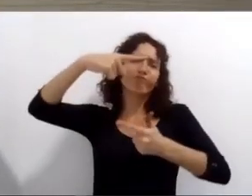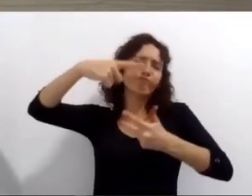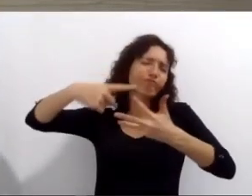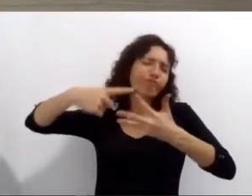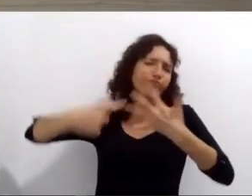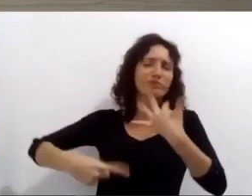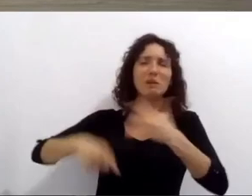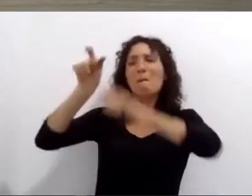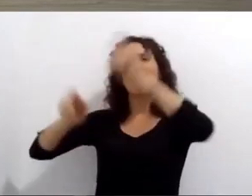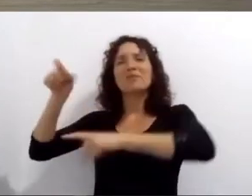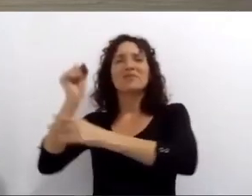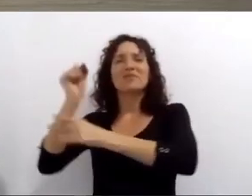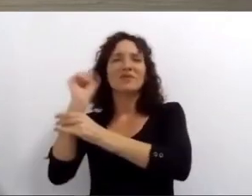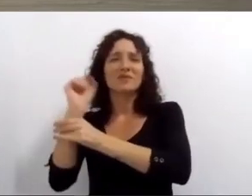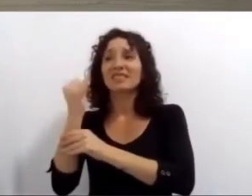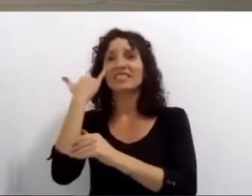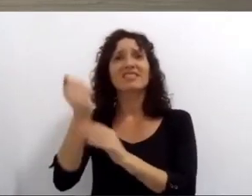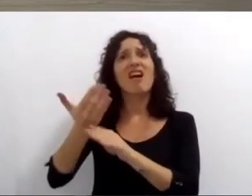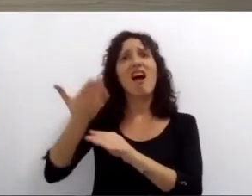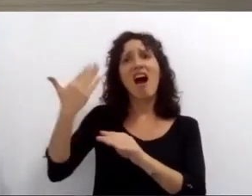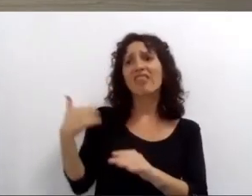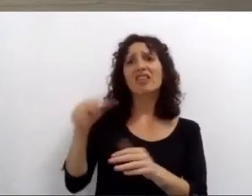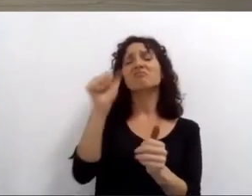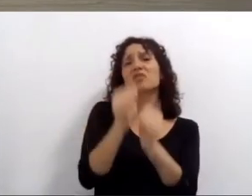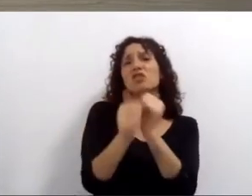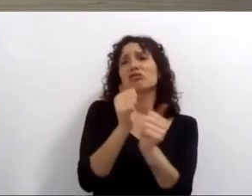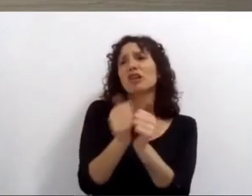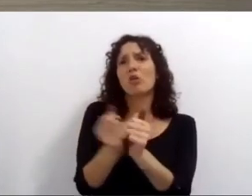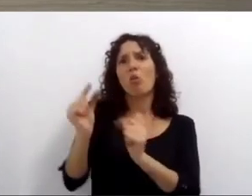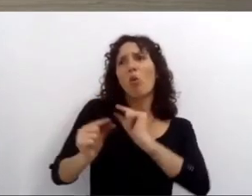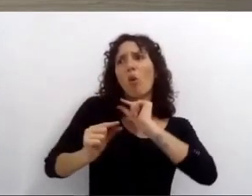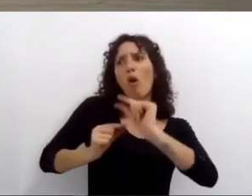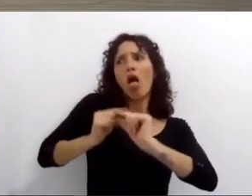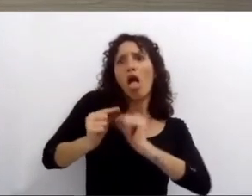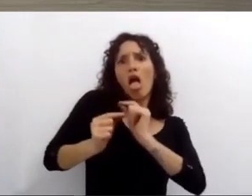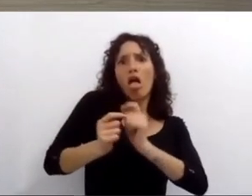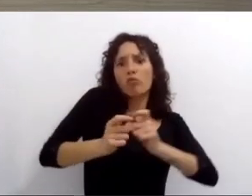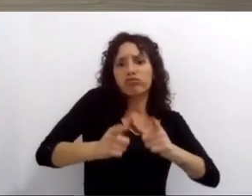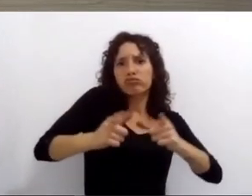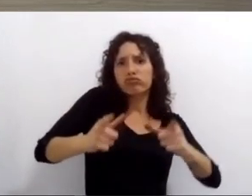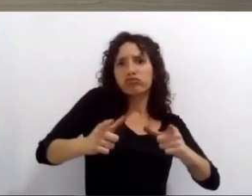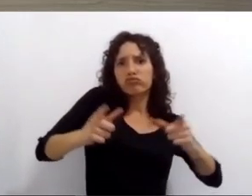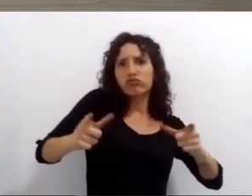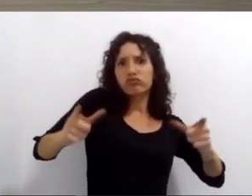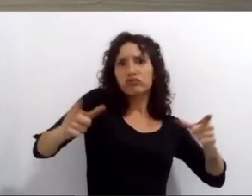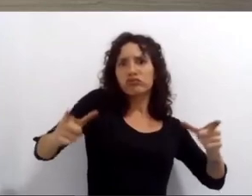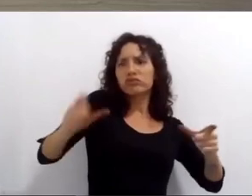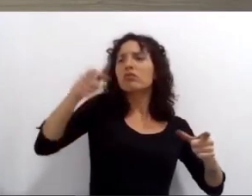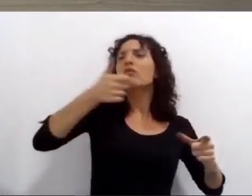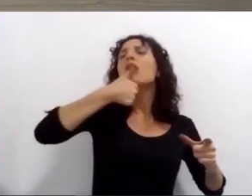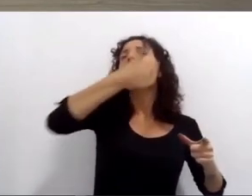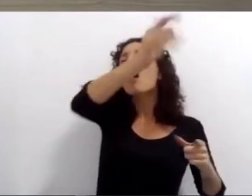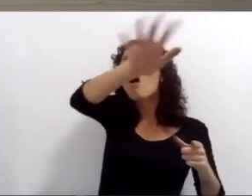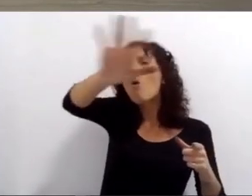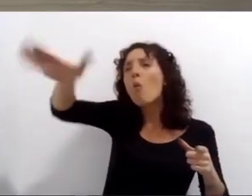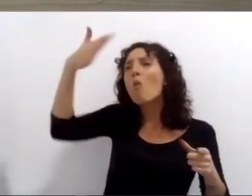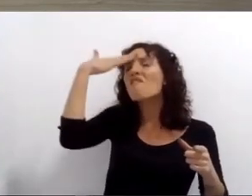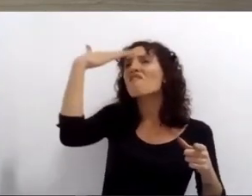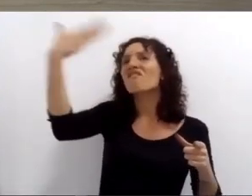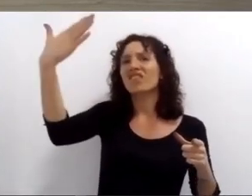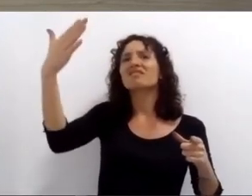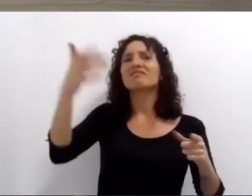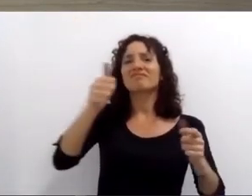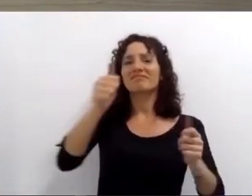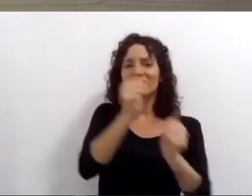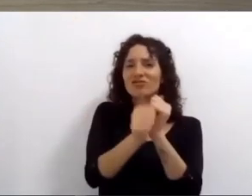sus planes y surgió y creció contra todo olvido la que mira al río para levantarse y volver a